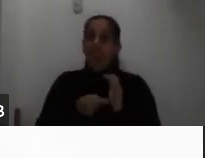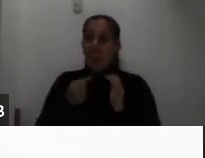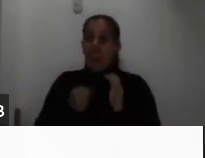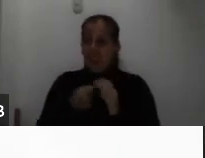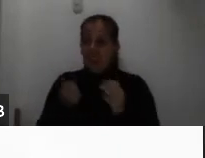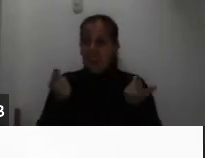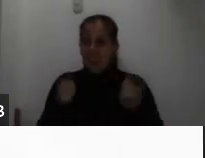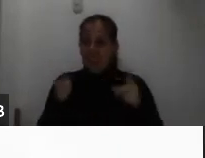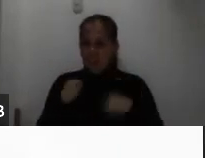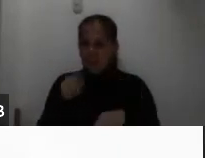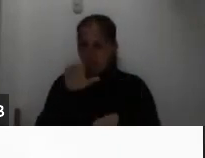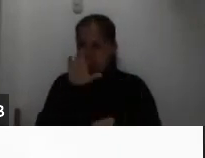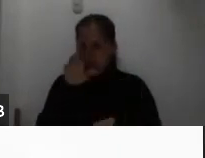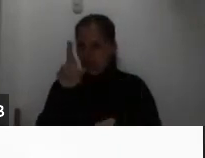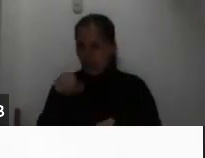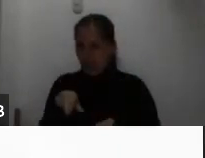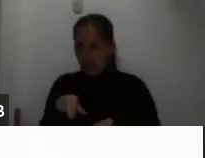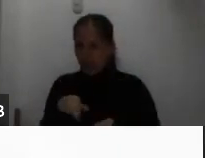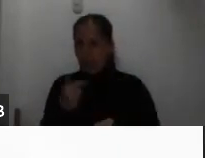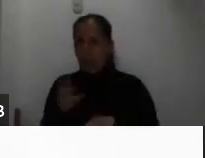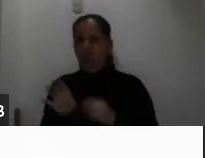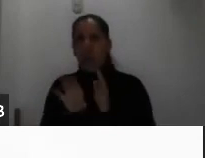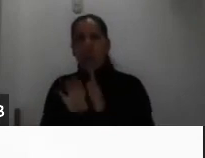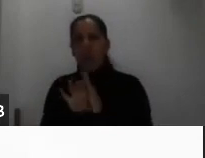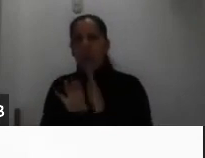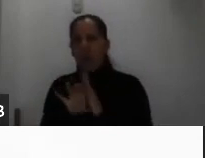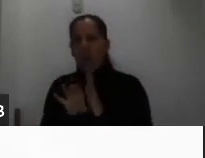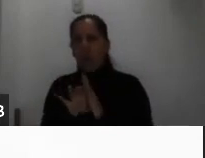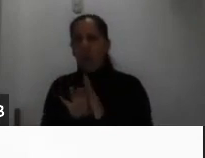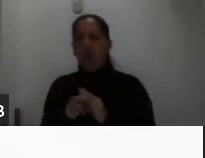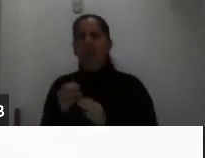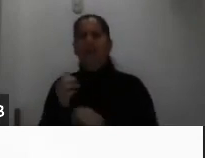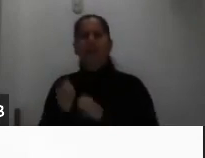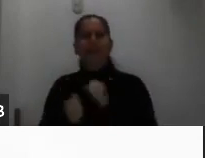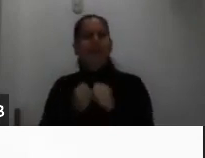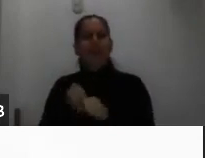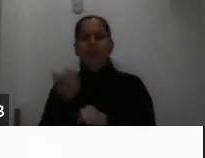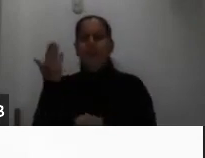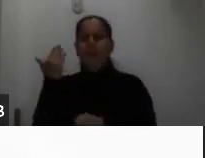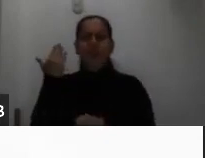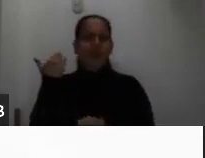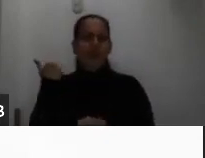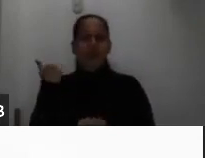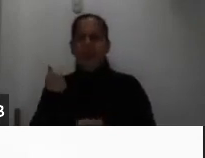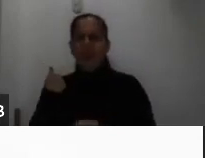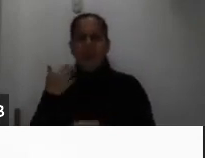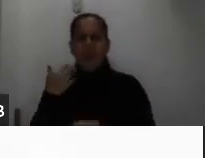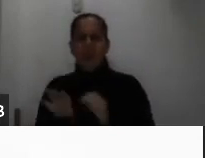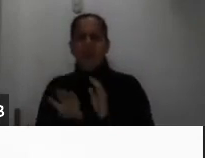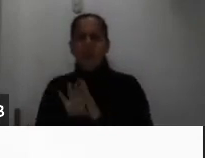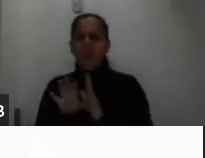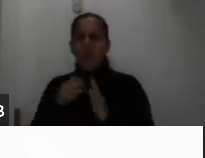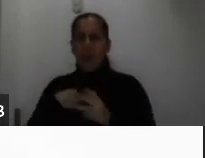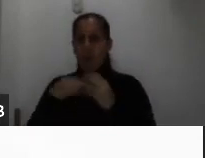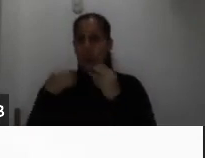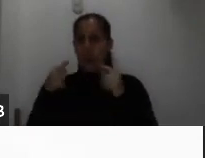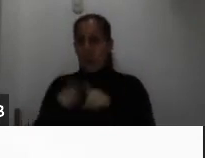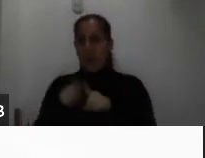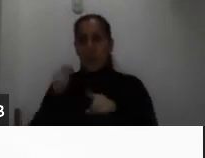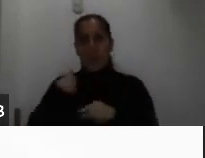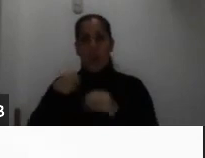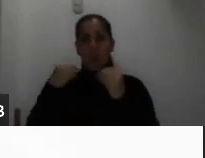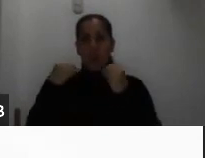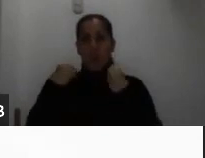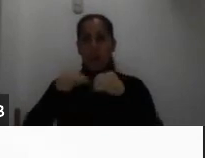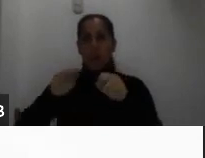Rica nos pasa mucho que ejemplo hace muchos años mi hermano vendió la moto y nunca hizo